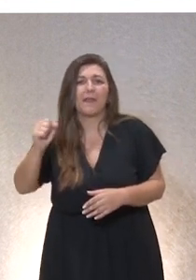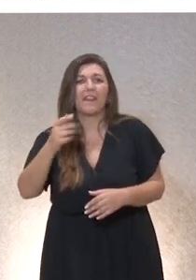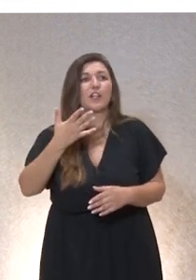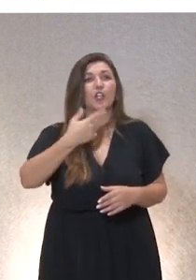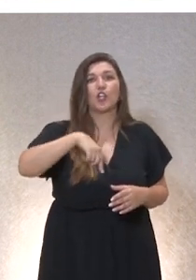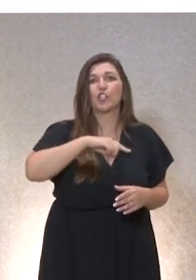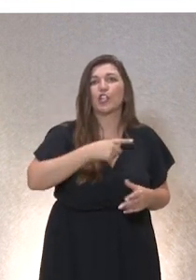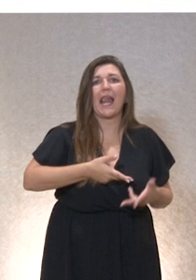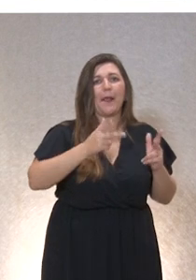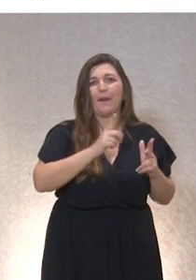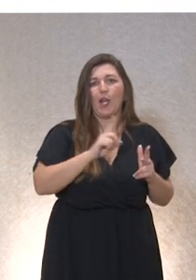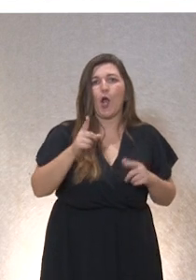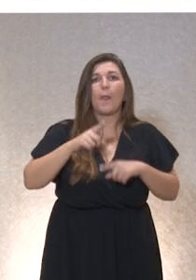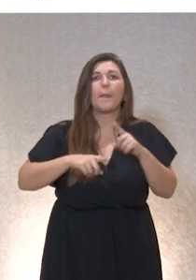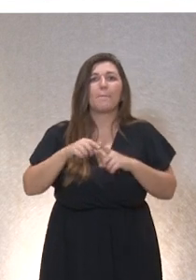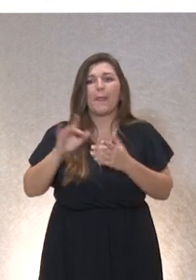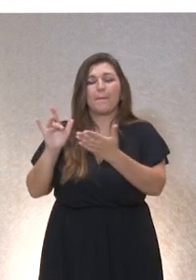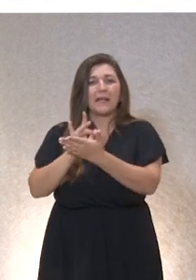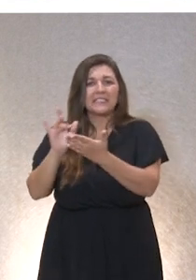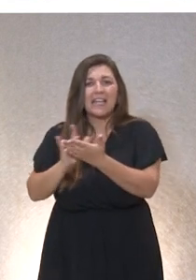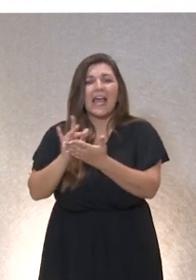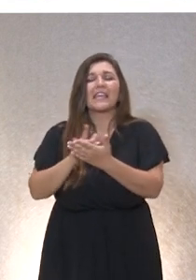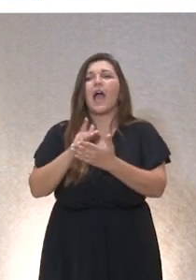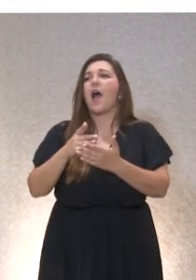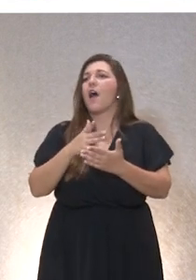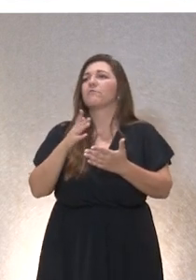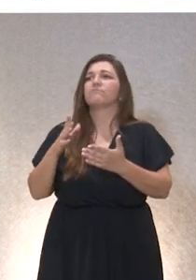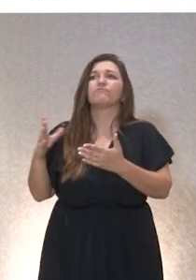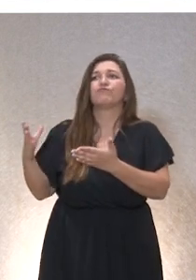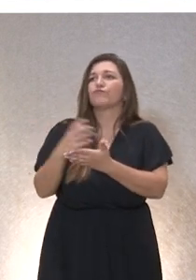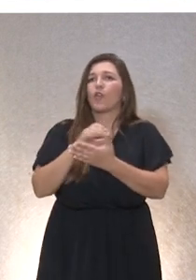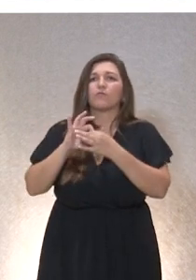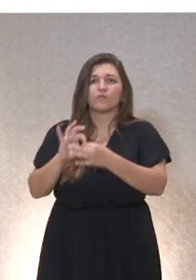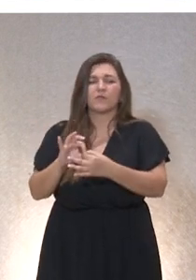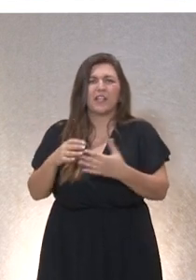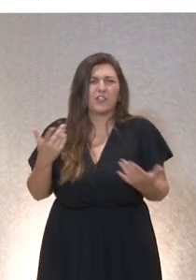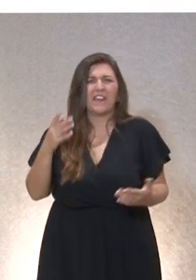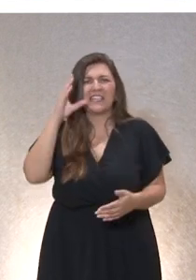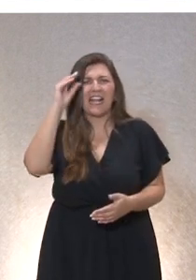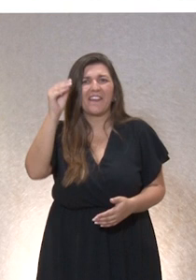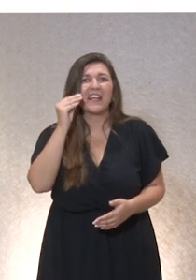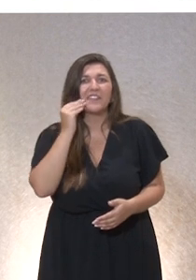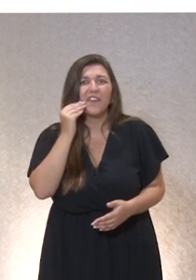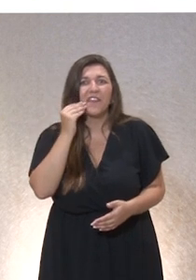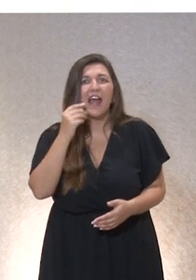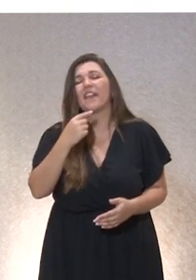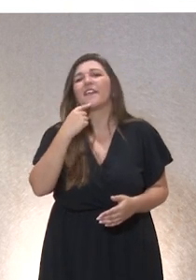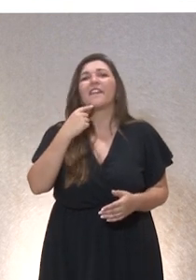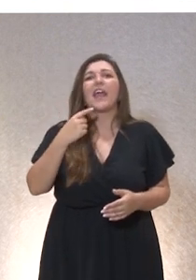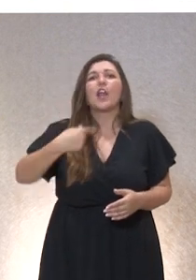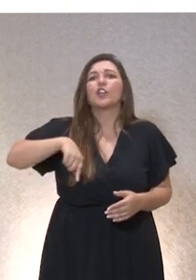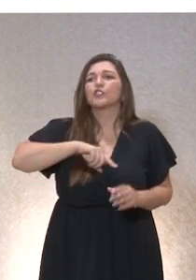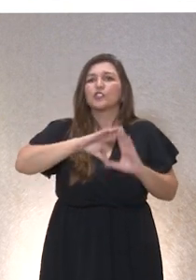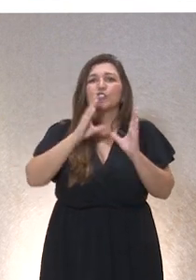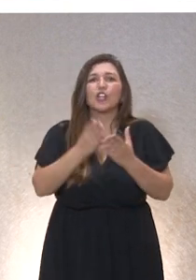pantallas, de los algoritmos, de ese tipo de procesos. Entonces, la pregunta es la inteligencia artificial nos sitúa en el universo de la necesidad,